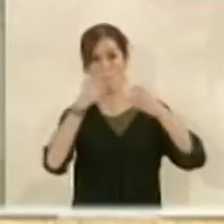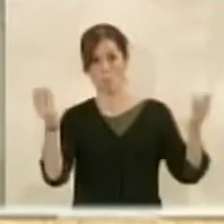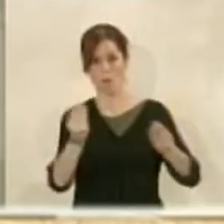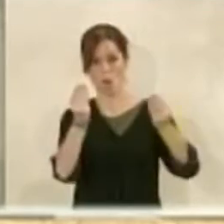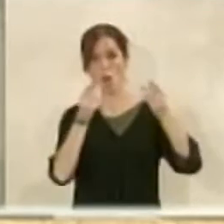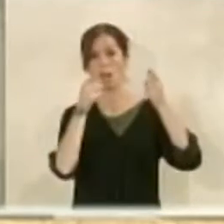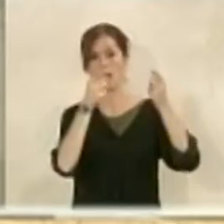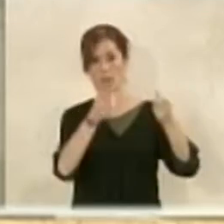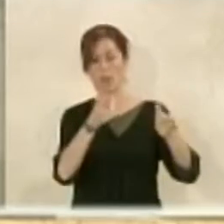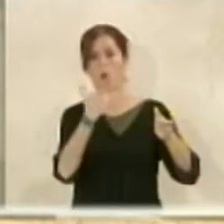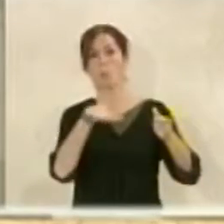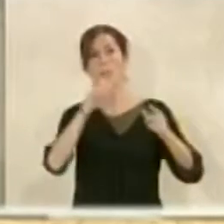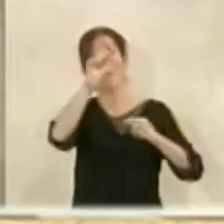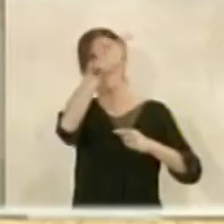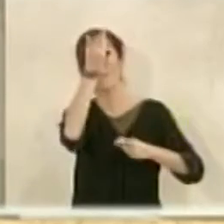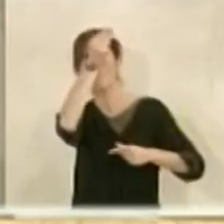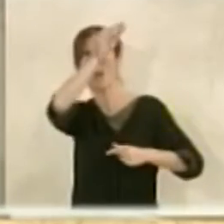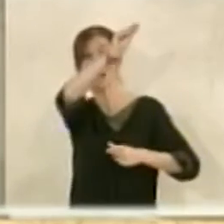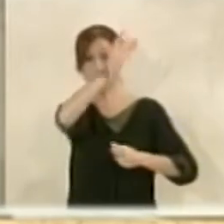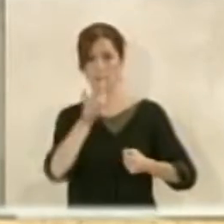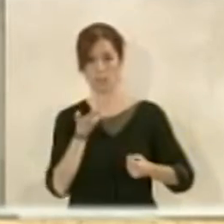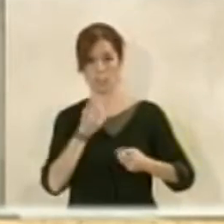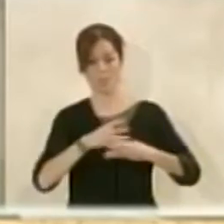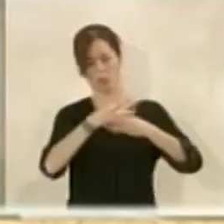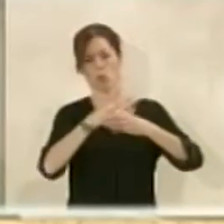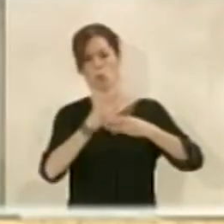le damos una planta más de la que venía